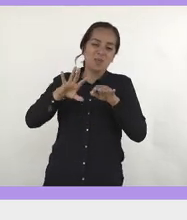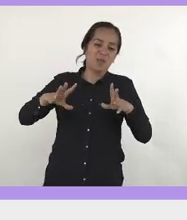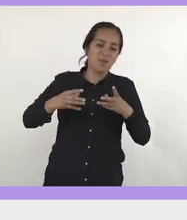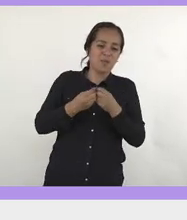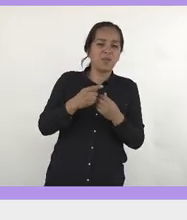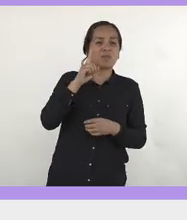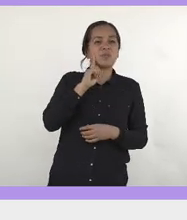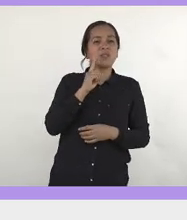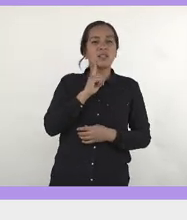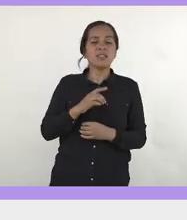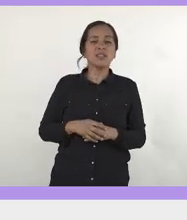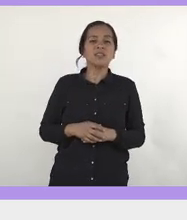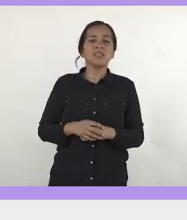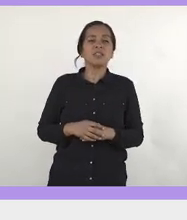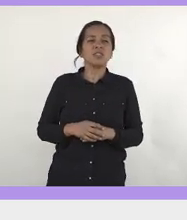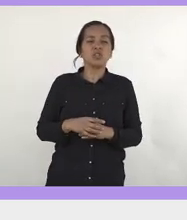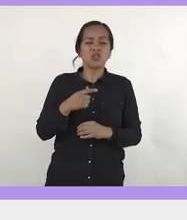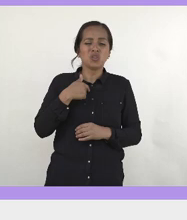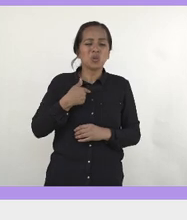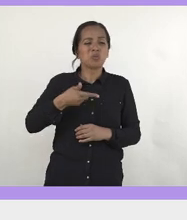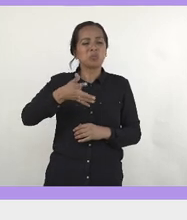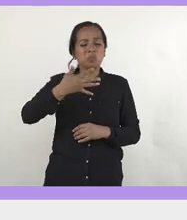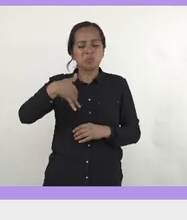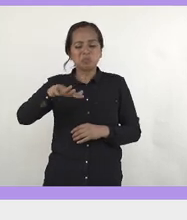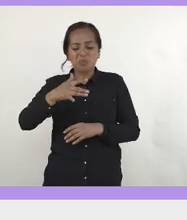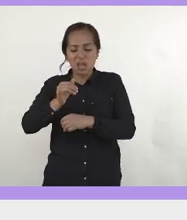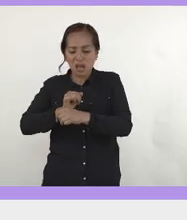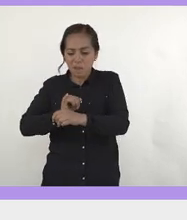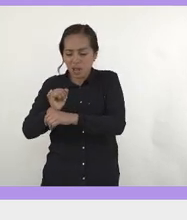Dice, bueno, me puse como a buscar y a leer